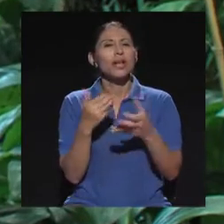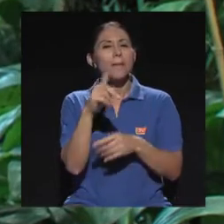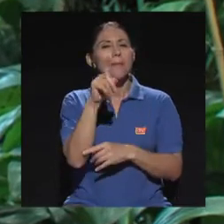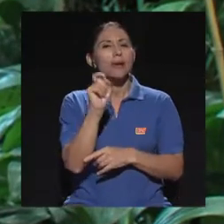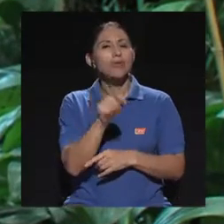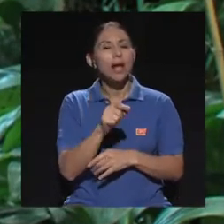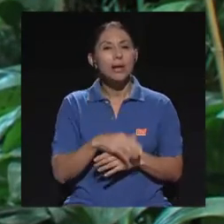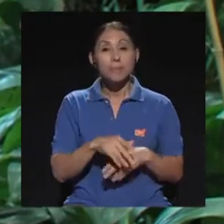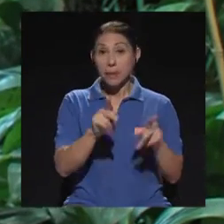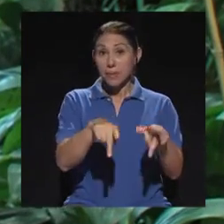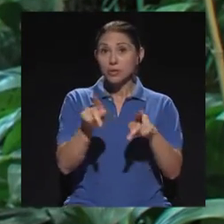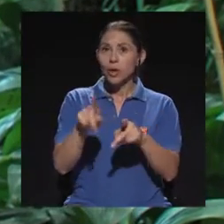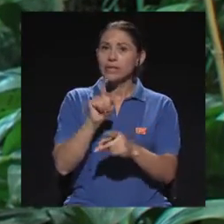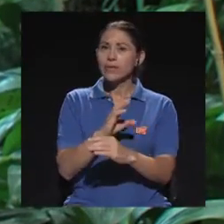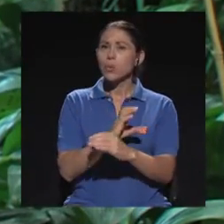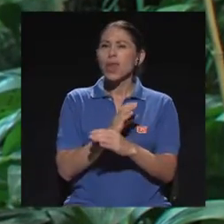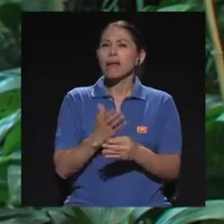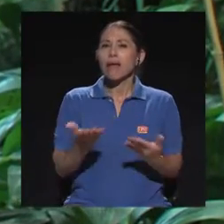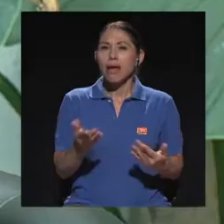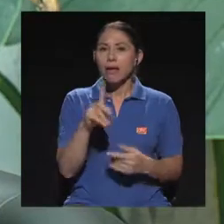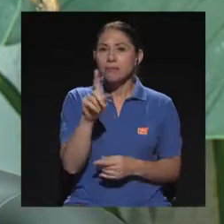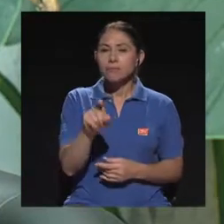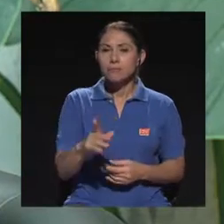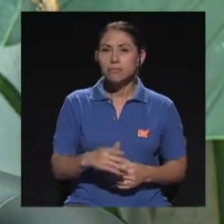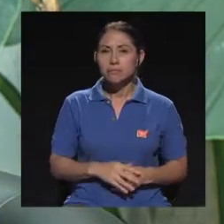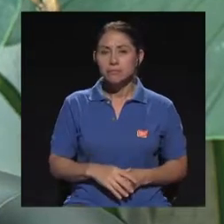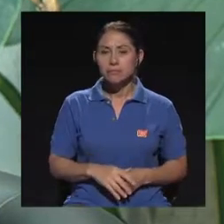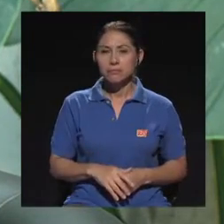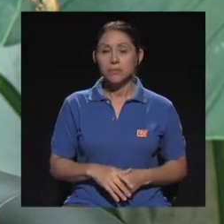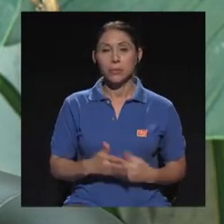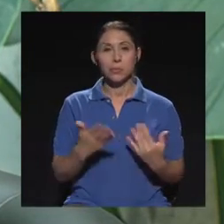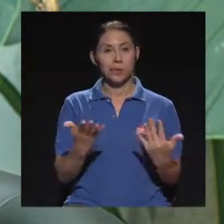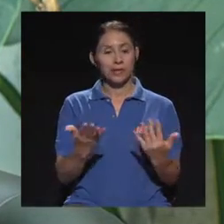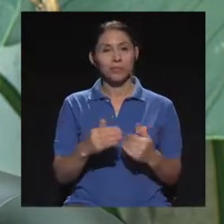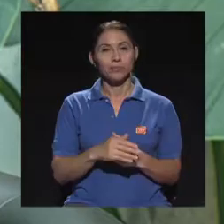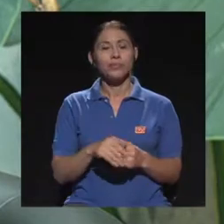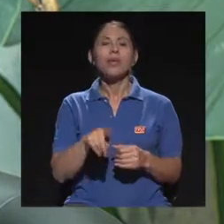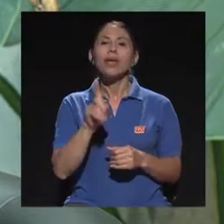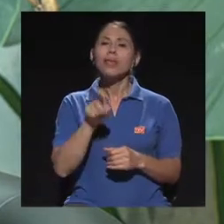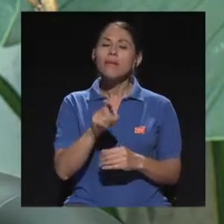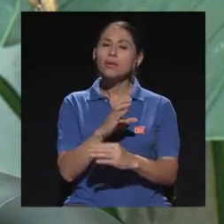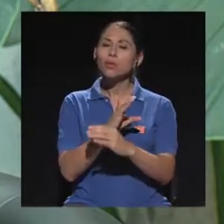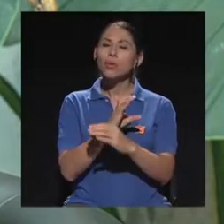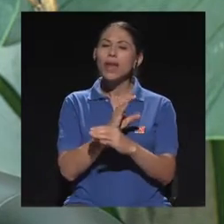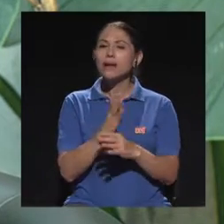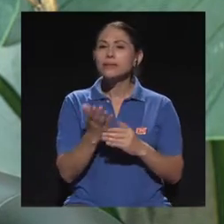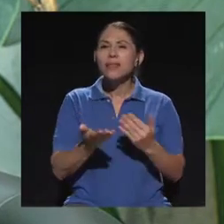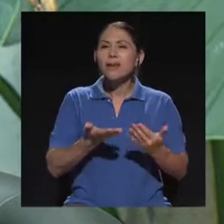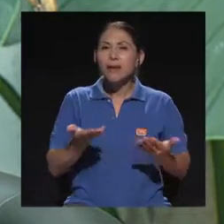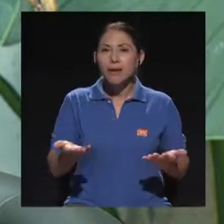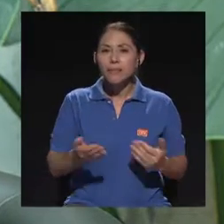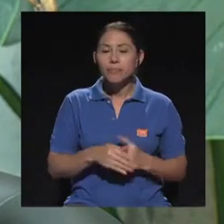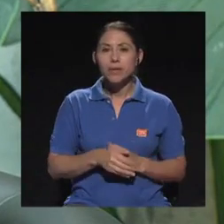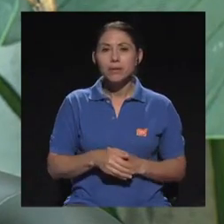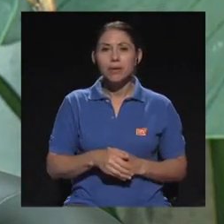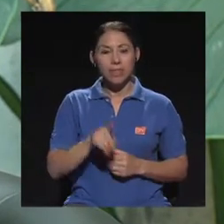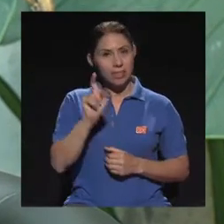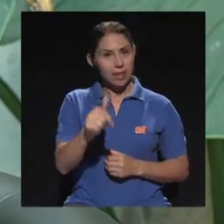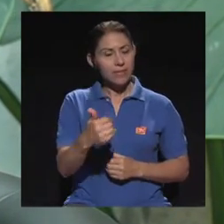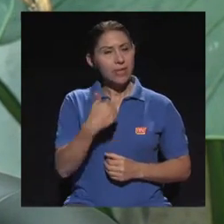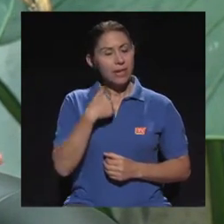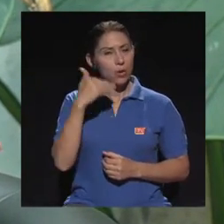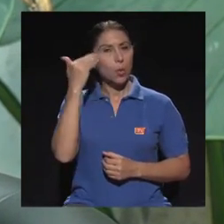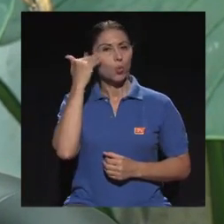son los cuidados que las personas deben de tener. Sí, bueno, los cuidados que se tienen que tener es el